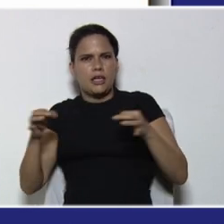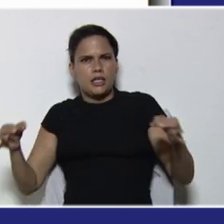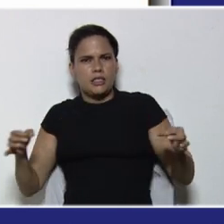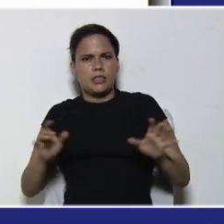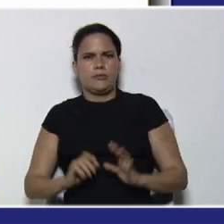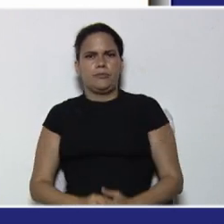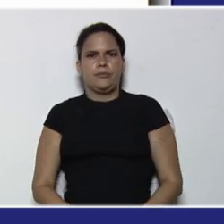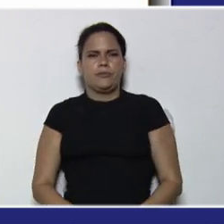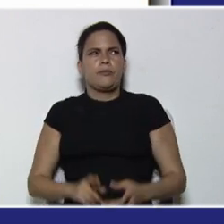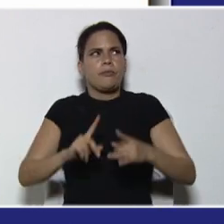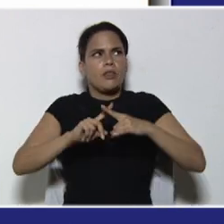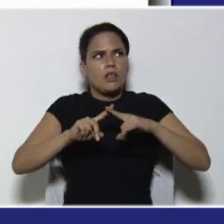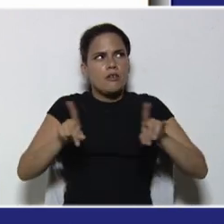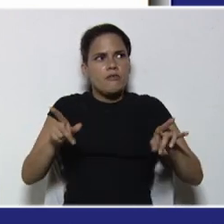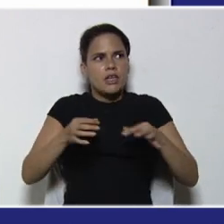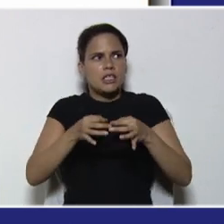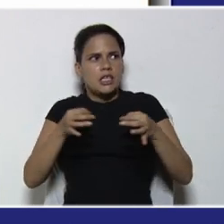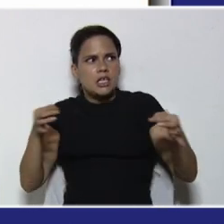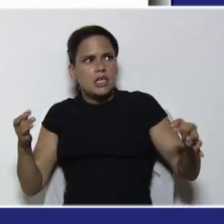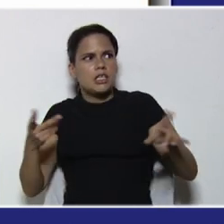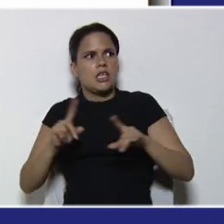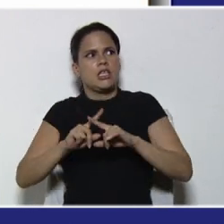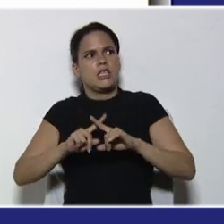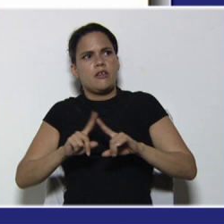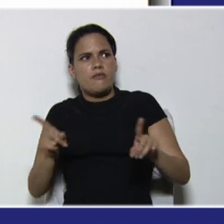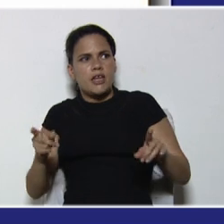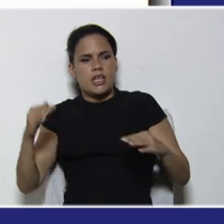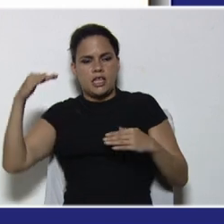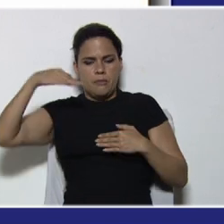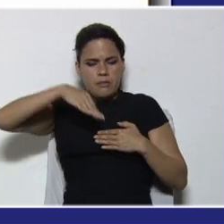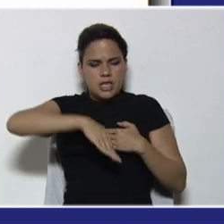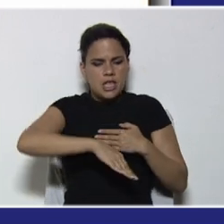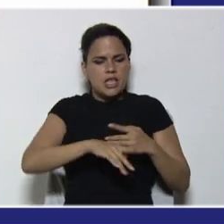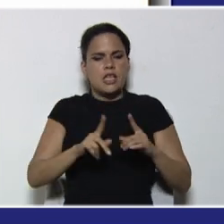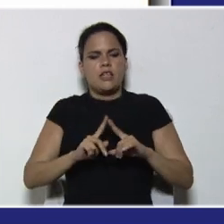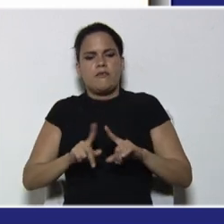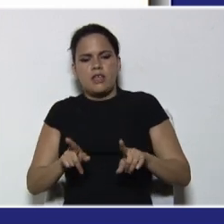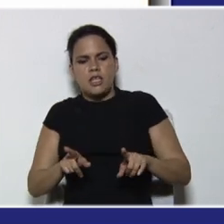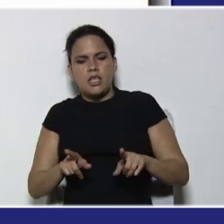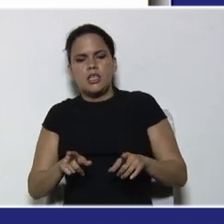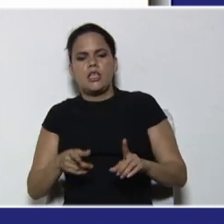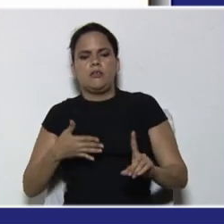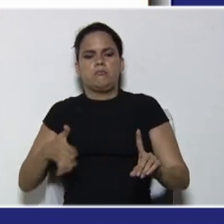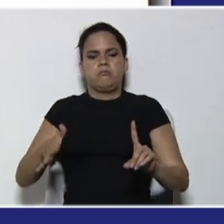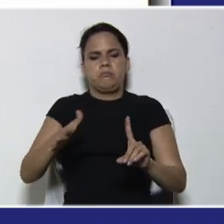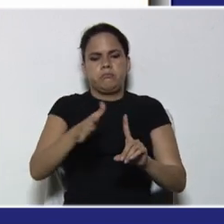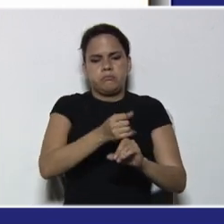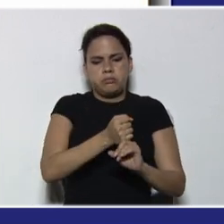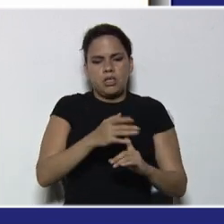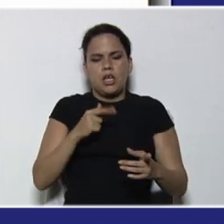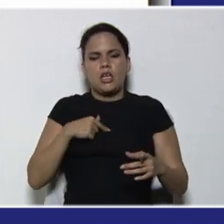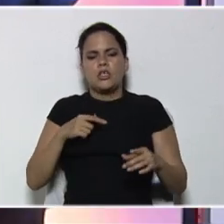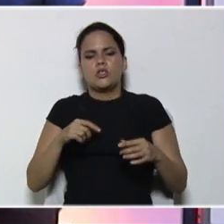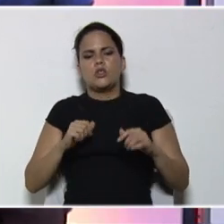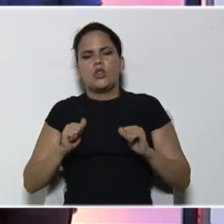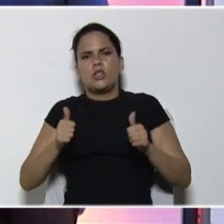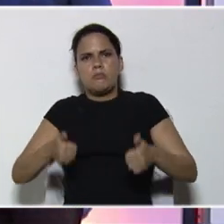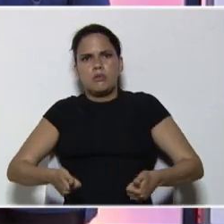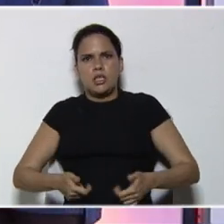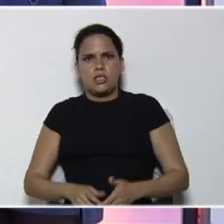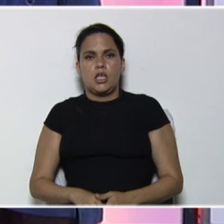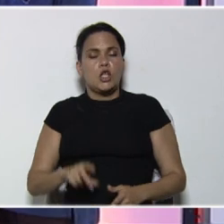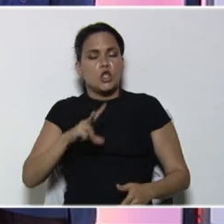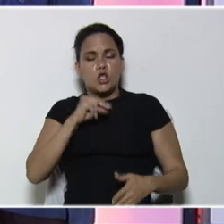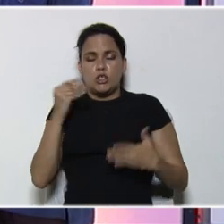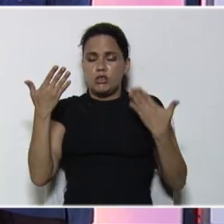distinta ordenada, el origen, igual pendiente, e igual ordenada, en el origen, no se confundan, con esta